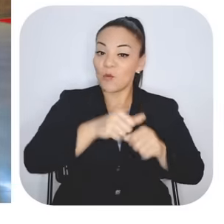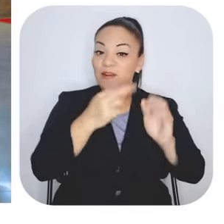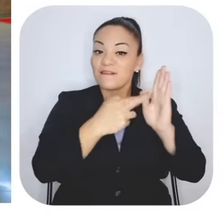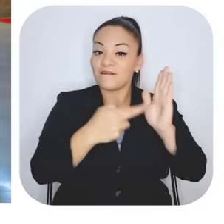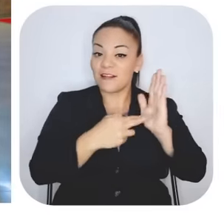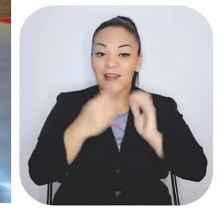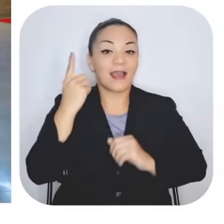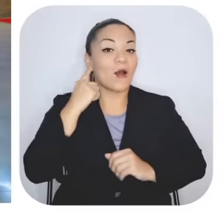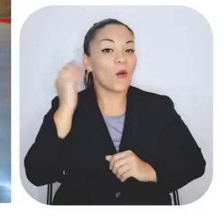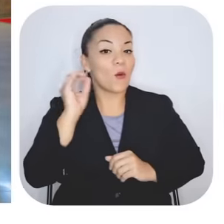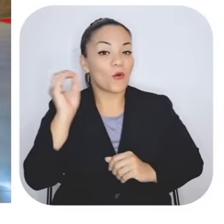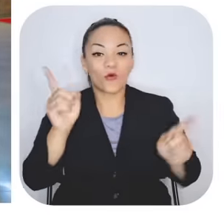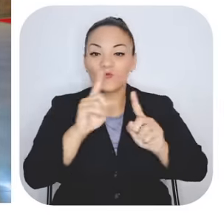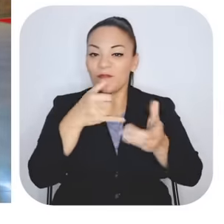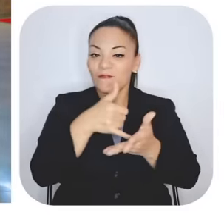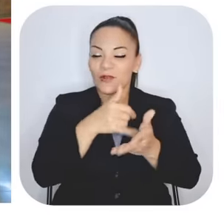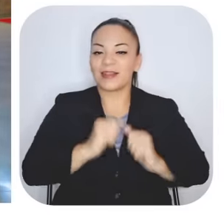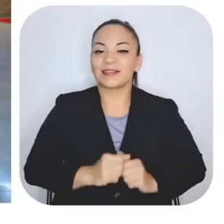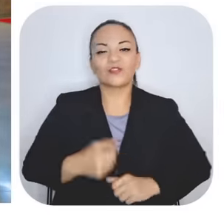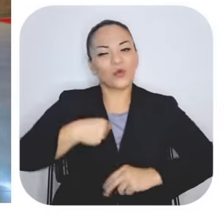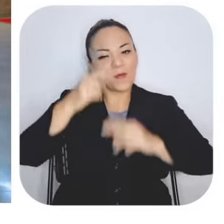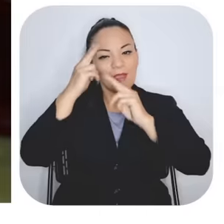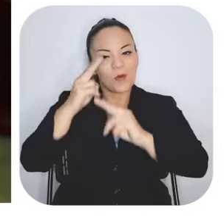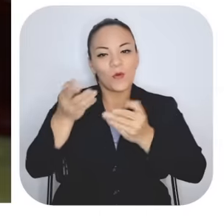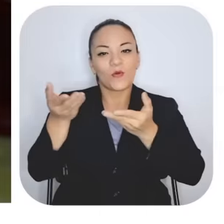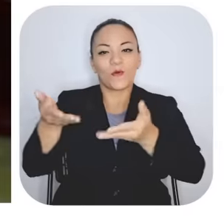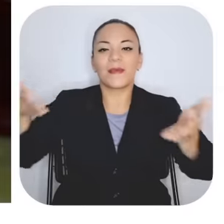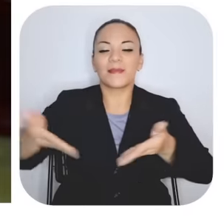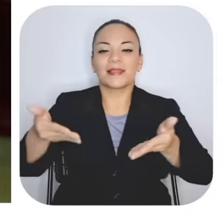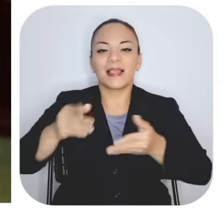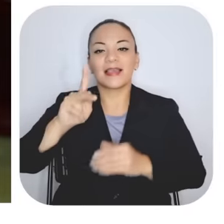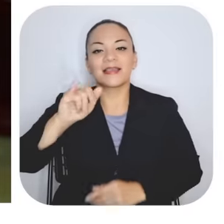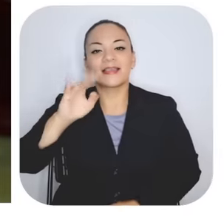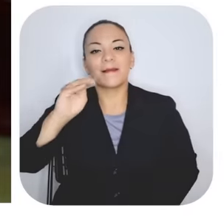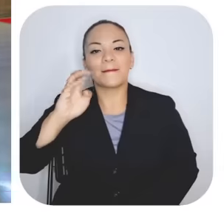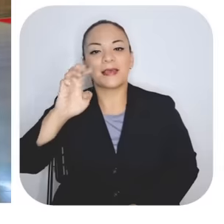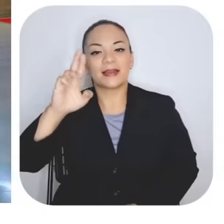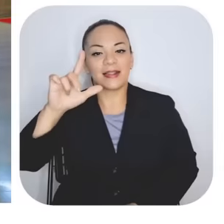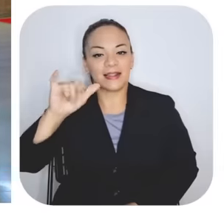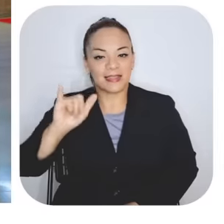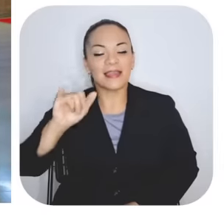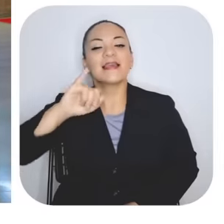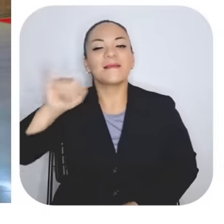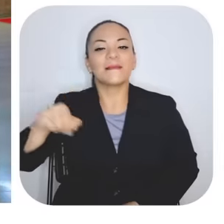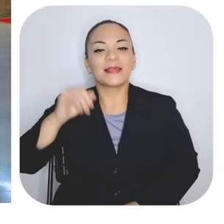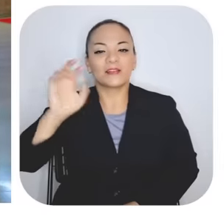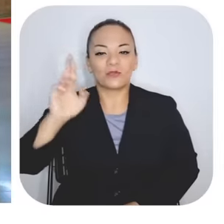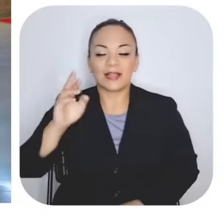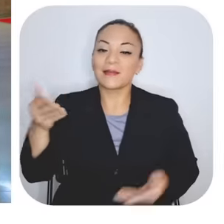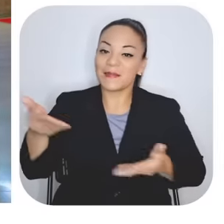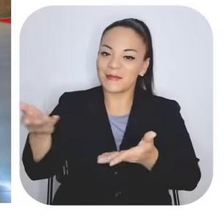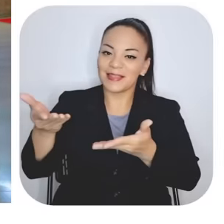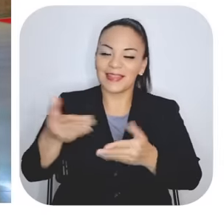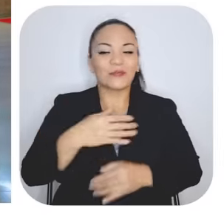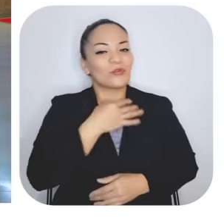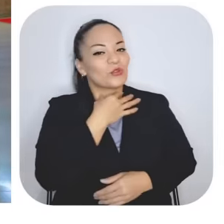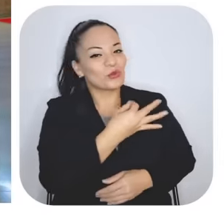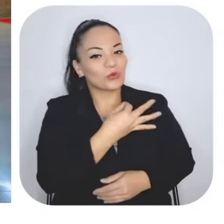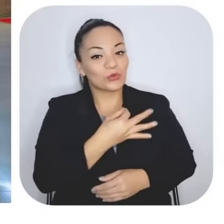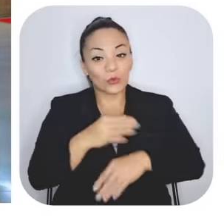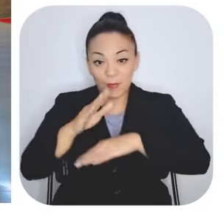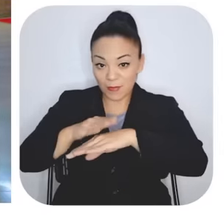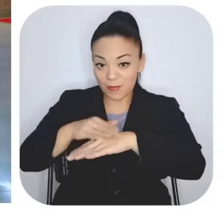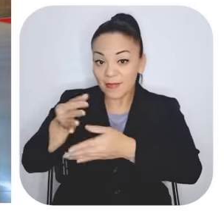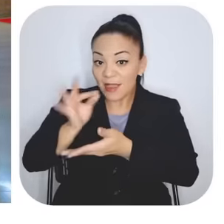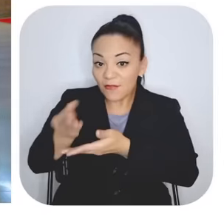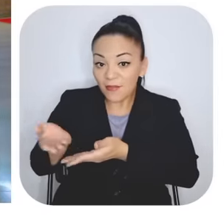enormemente de darle la bienvenida a Kimberly Jiménez Rosales. Bienvenida, Kimberly. Mucho gusto. ¿Me permite servirle un